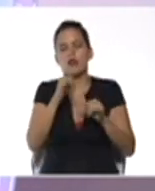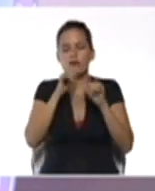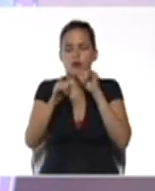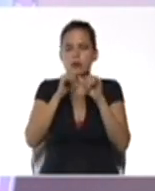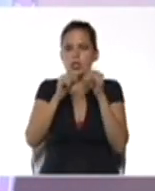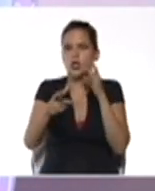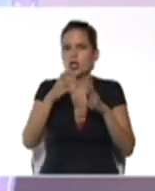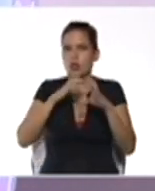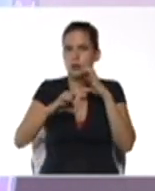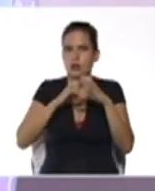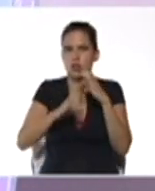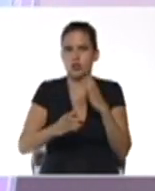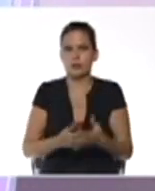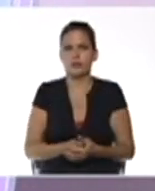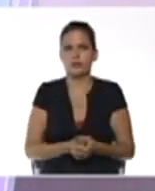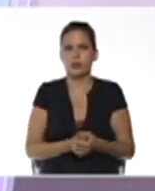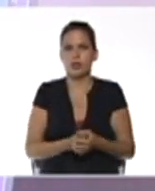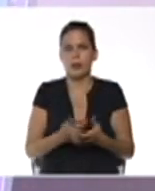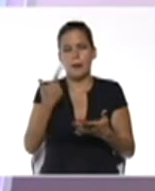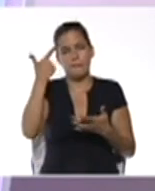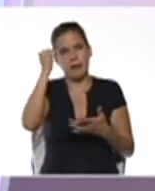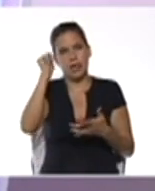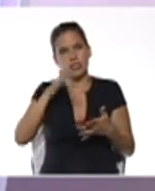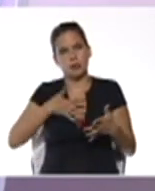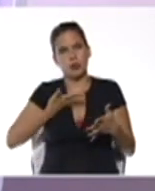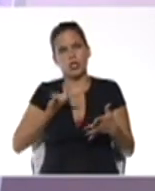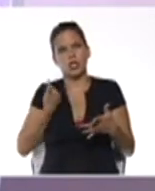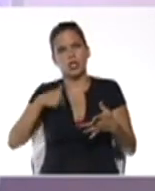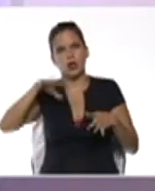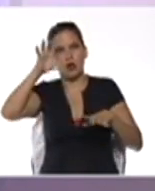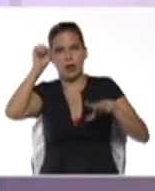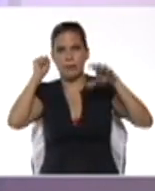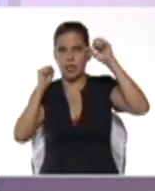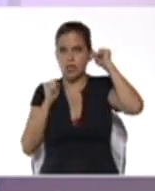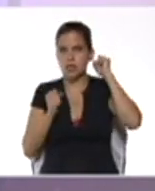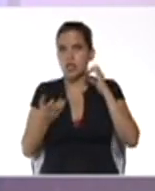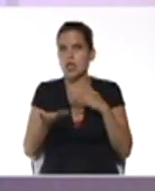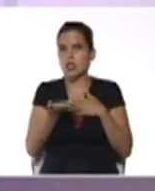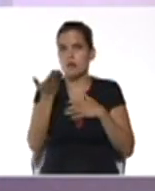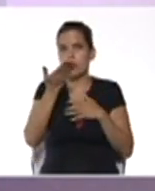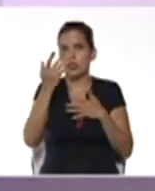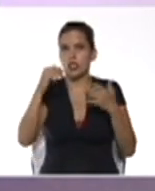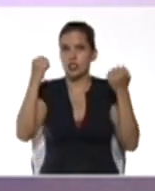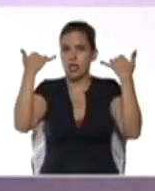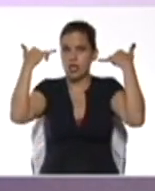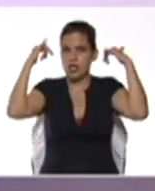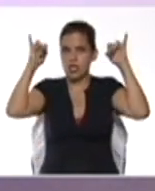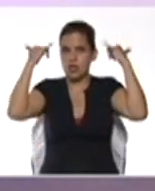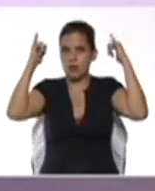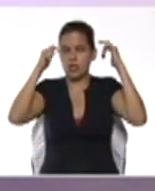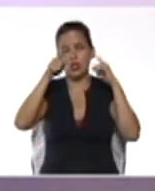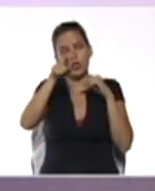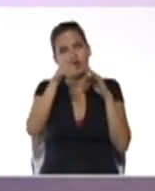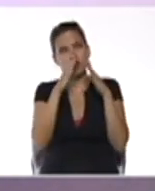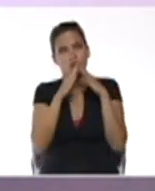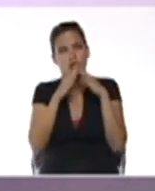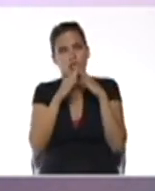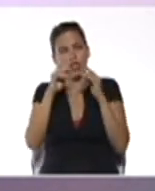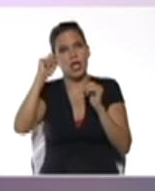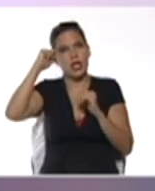información y la comunicación para así obtener un aprendizaje significativo y divertido desde sus hogares